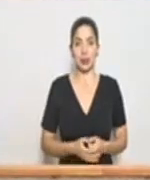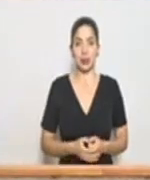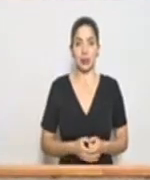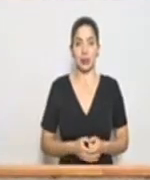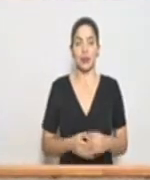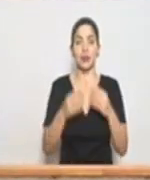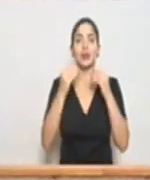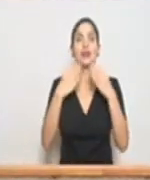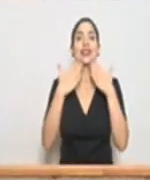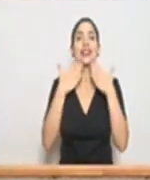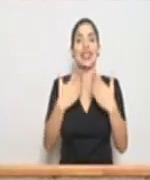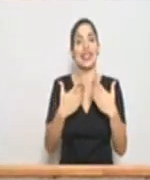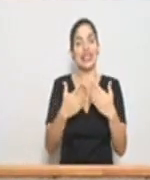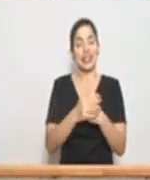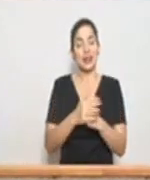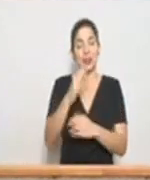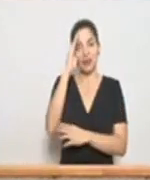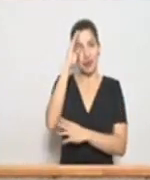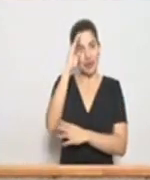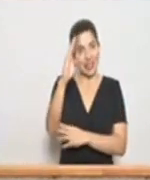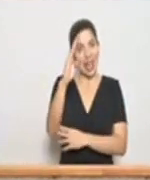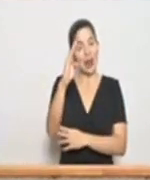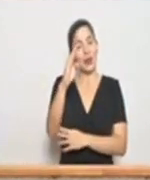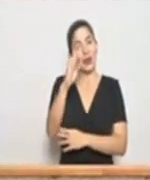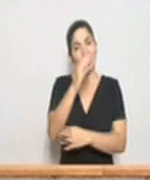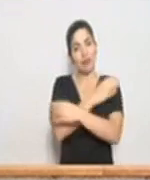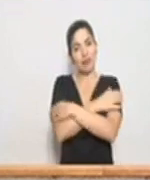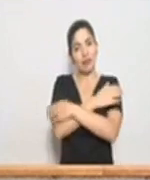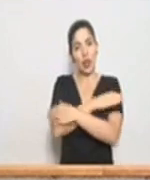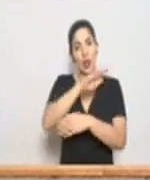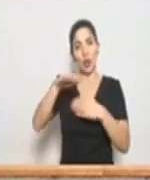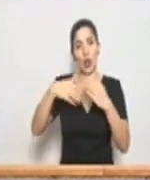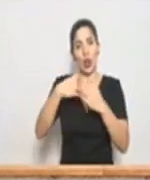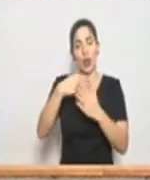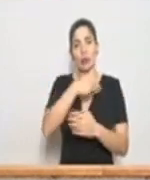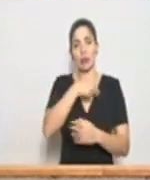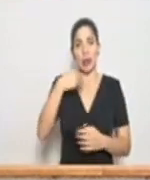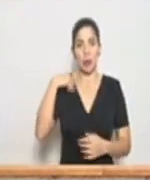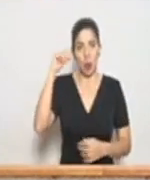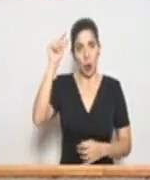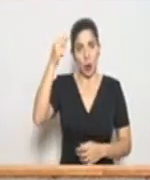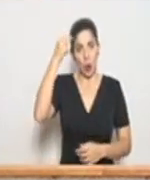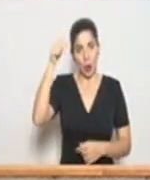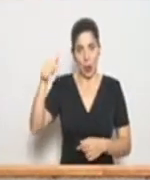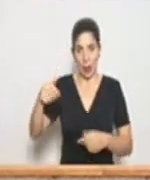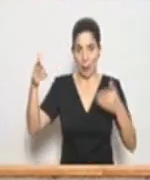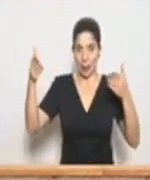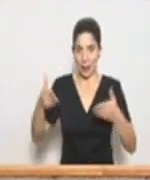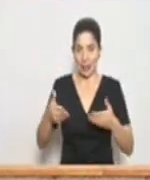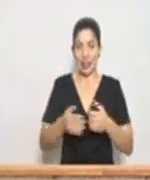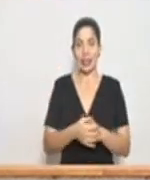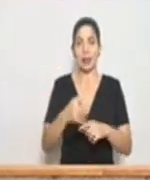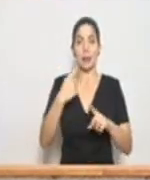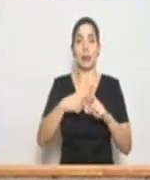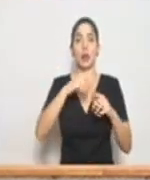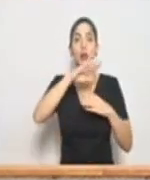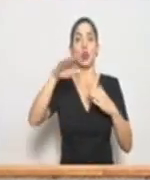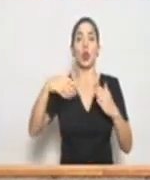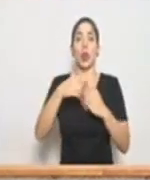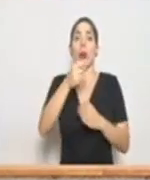Bueno, muchas gracias y un saludo cordial a todos los miembros del gobierno que están acá presentes, a todos los